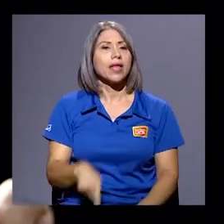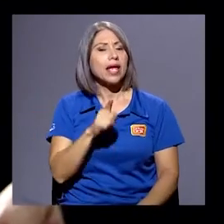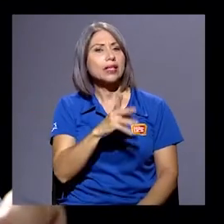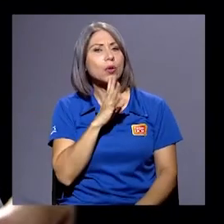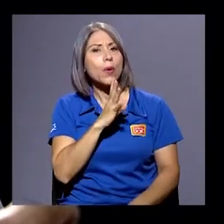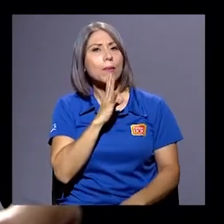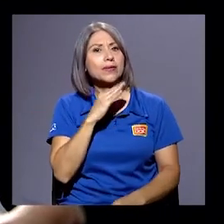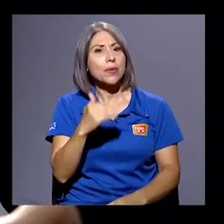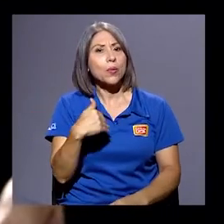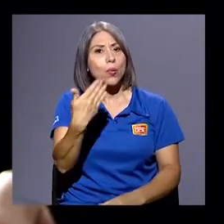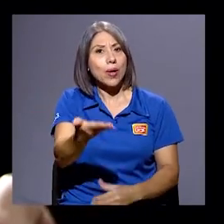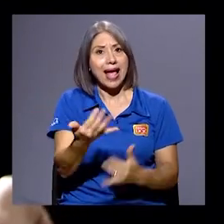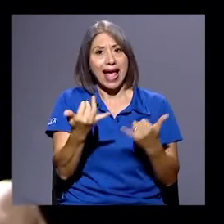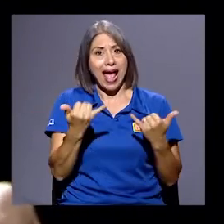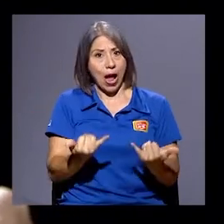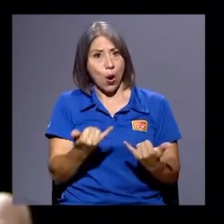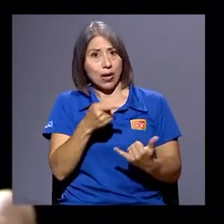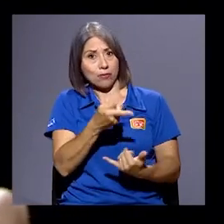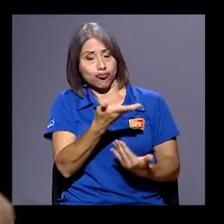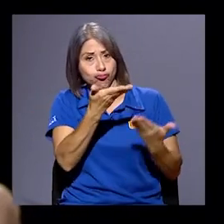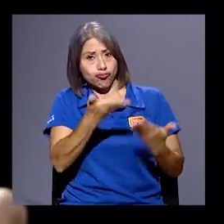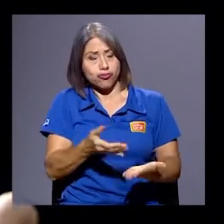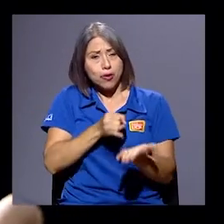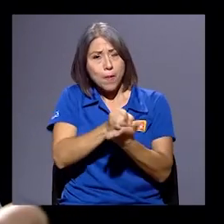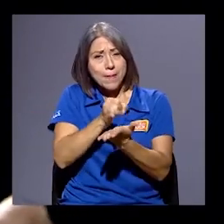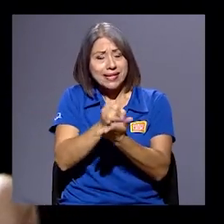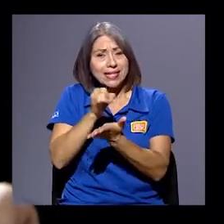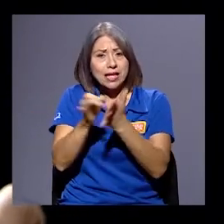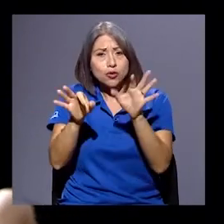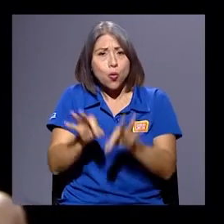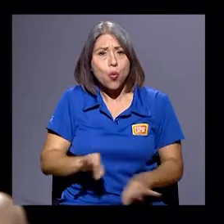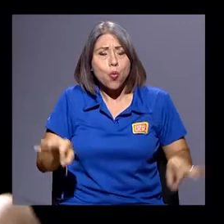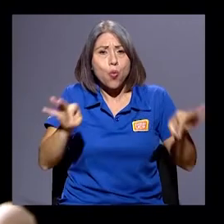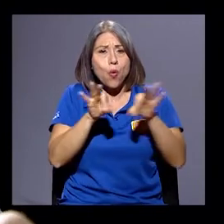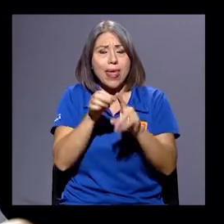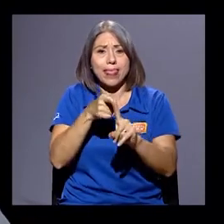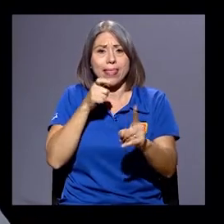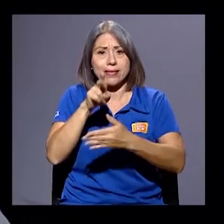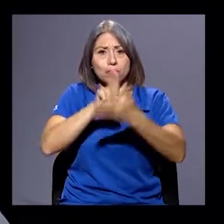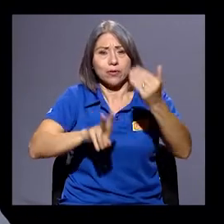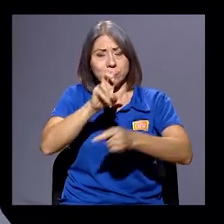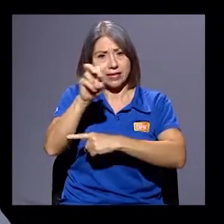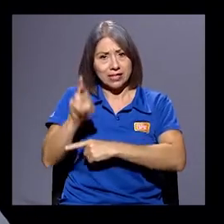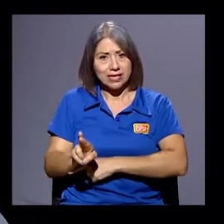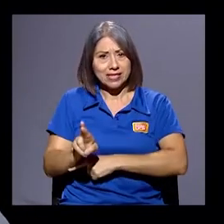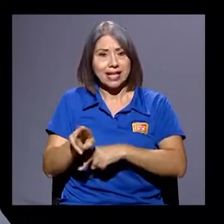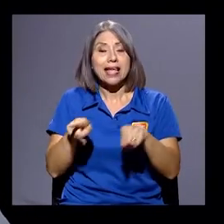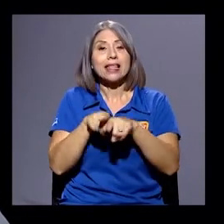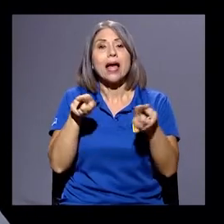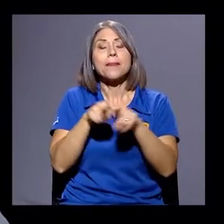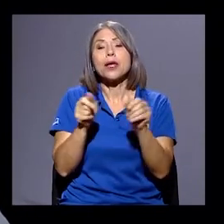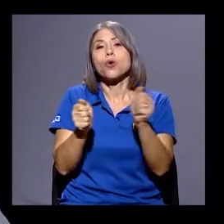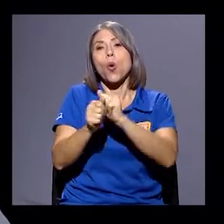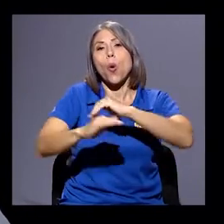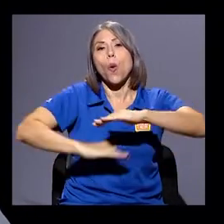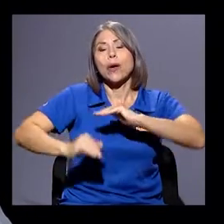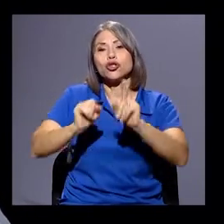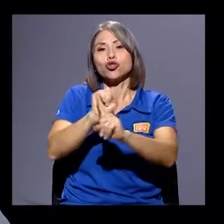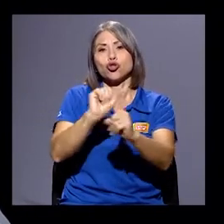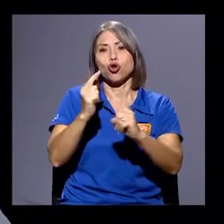que tenemos a don Randall haciendo una investigación muy valiosa desde la Universidad de Costa Rica y desde sobre todo la sociología,